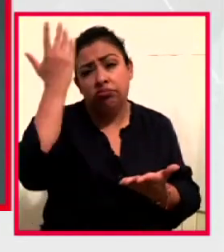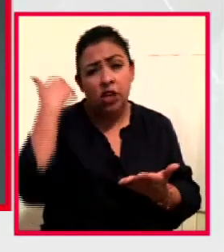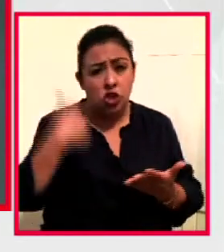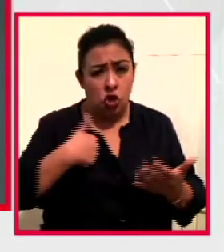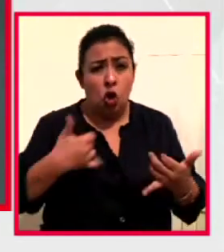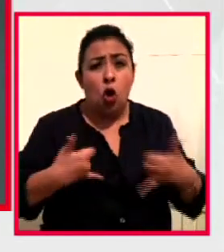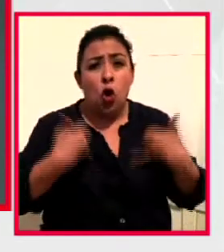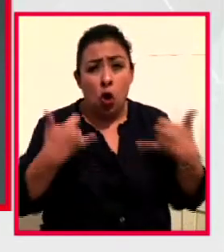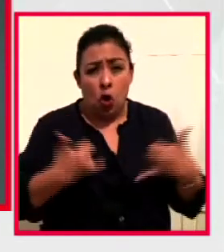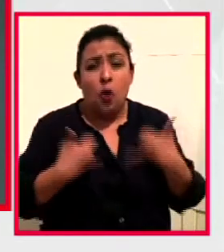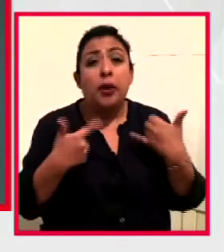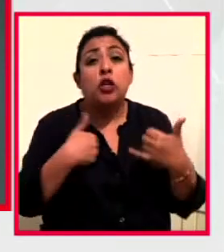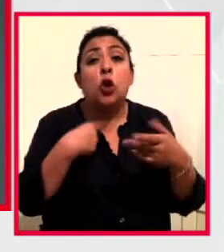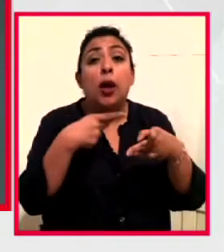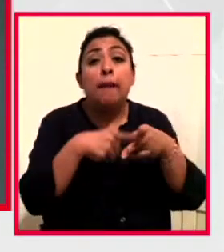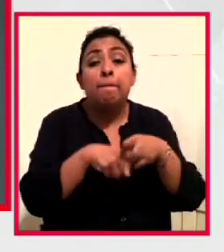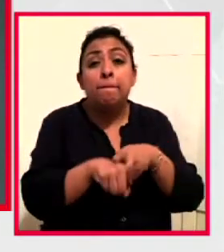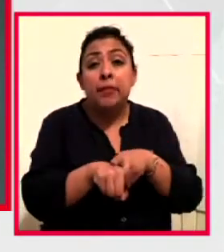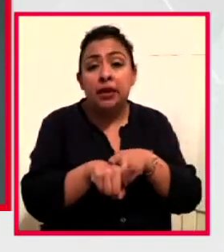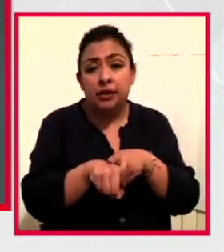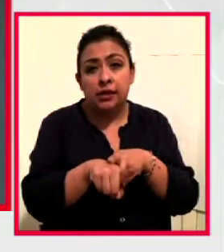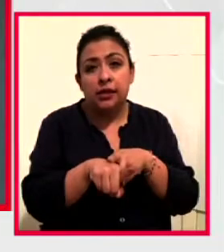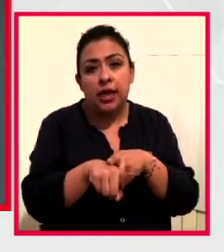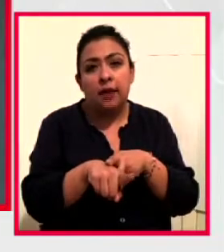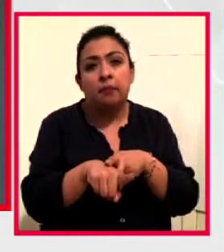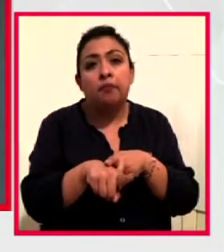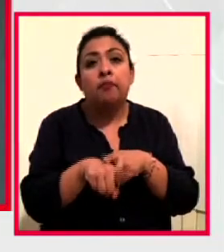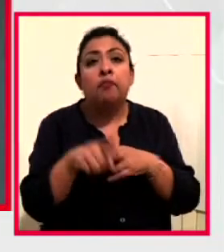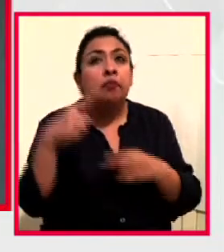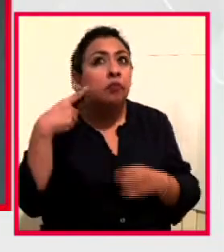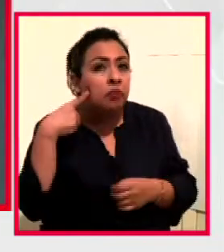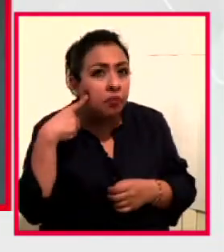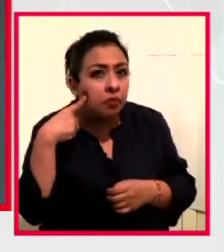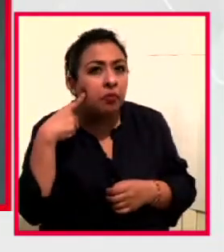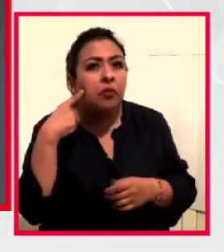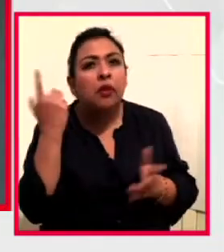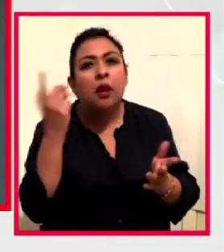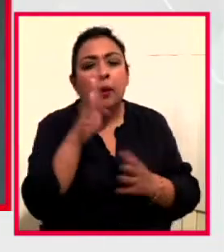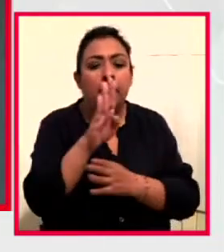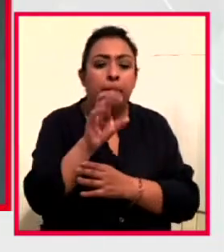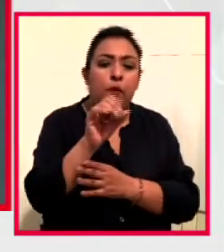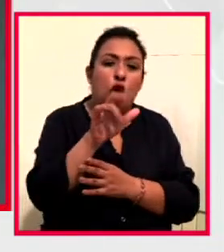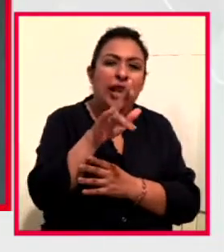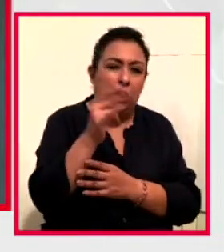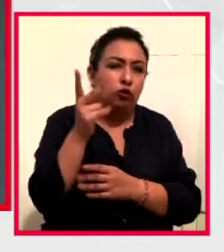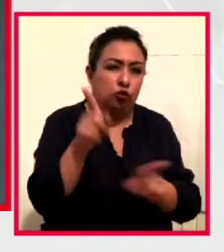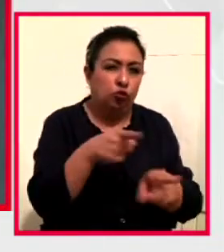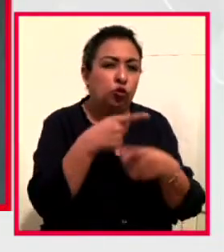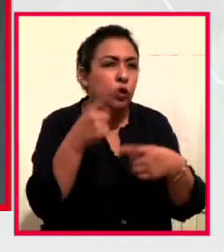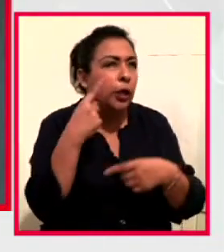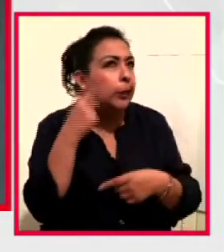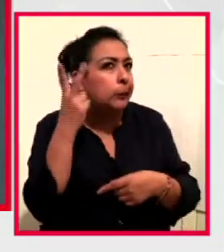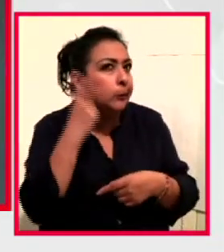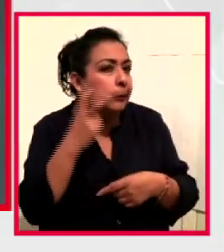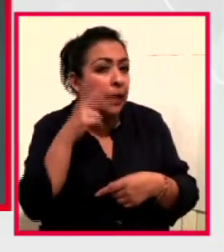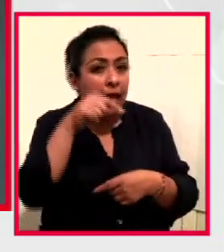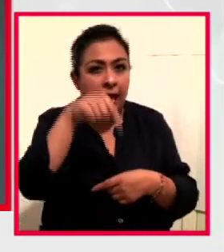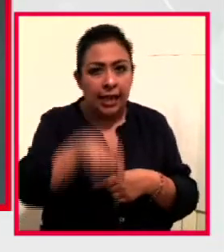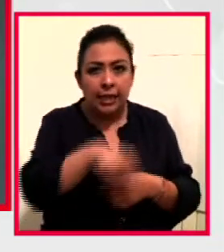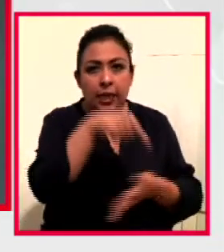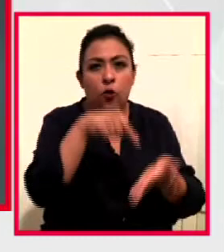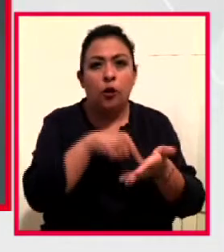empecé a escuchar los boleros que se oyen aquí en la costa.